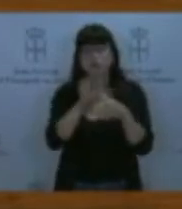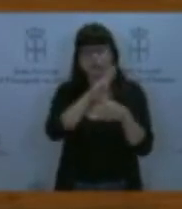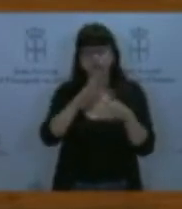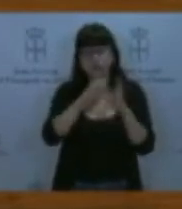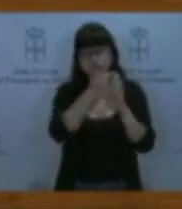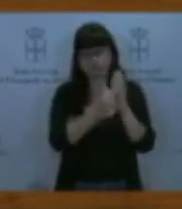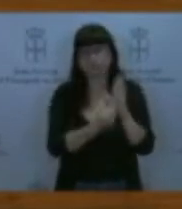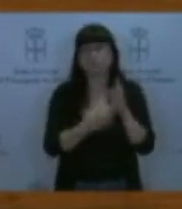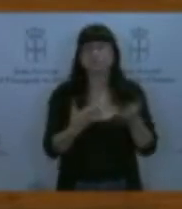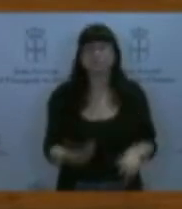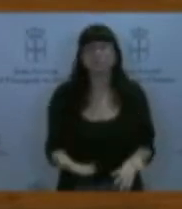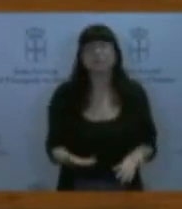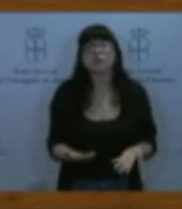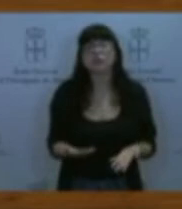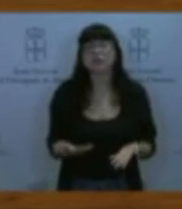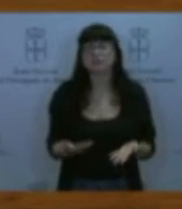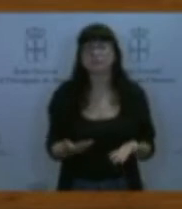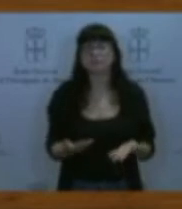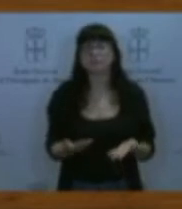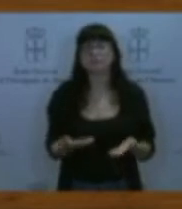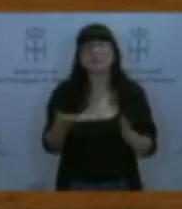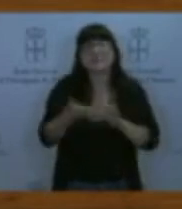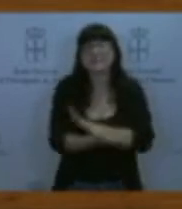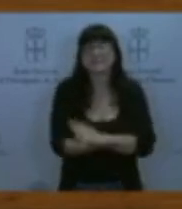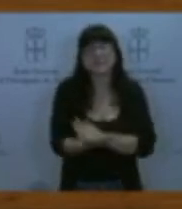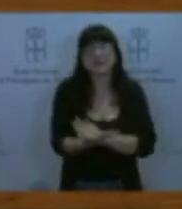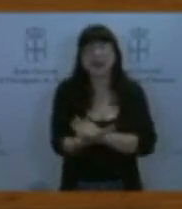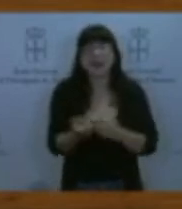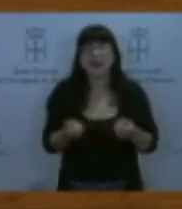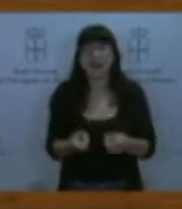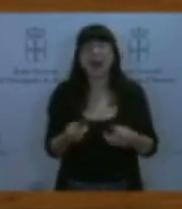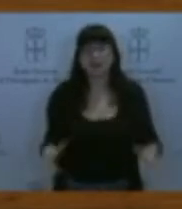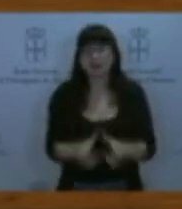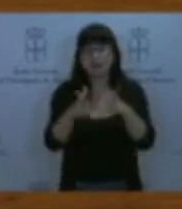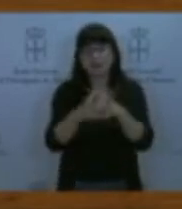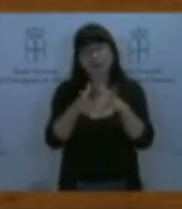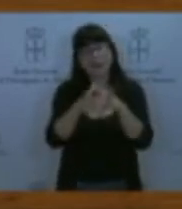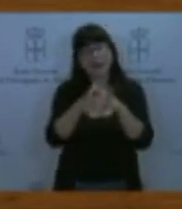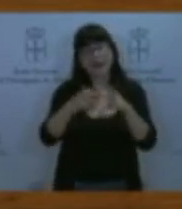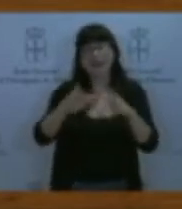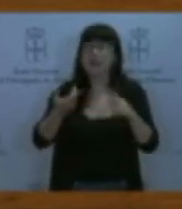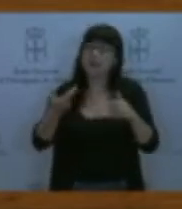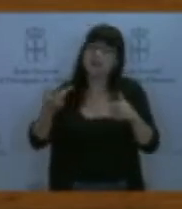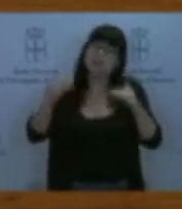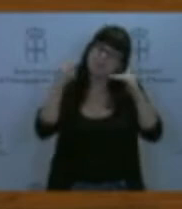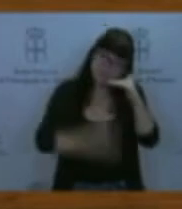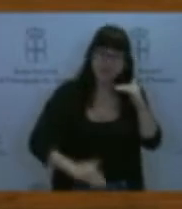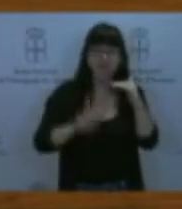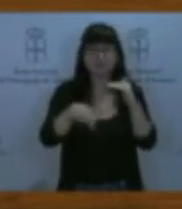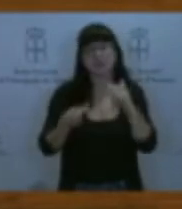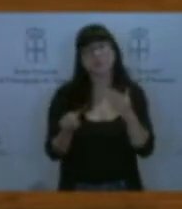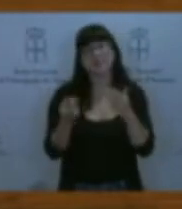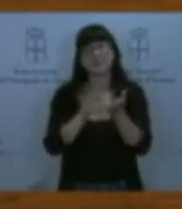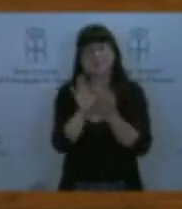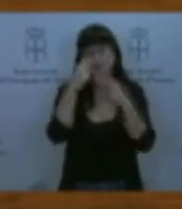supone en esencia menor gasto social y menor gasto en los servicios públicos. Esas y no otras son las consecuencias de unas políticas